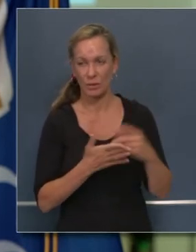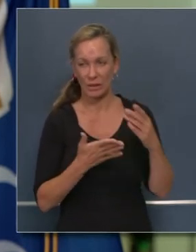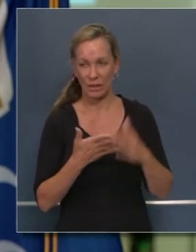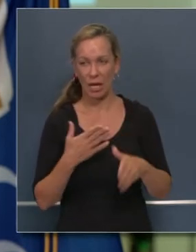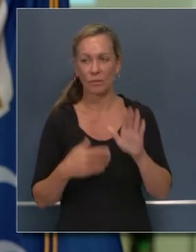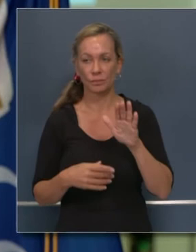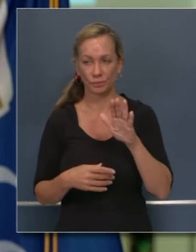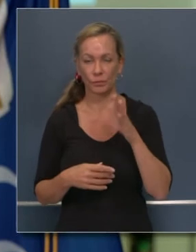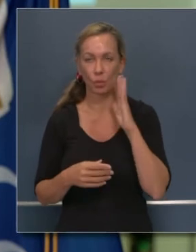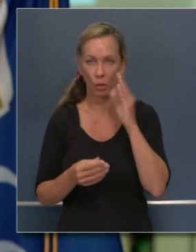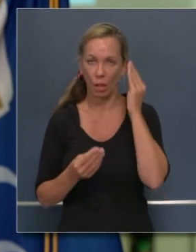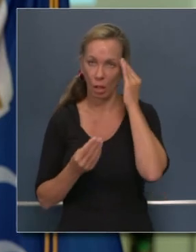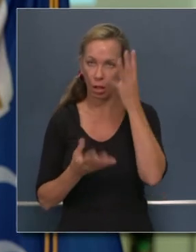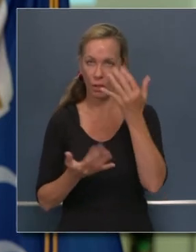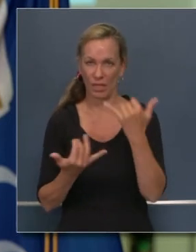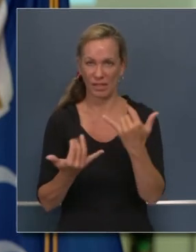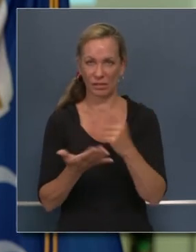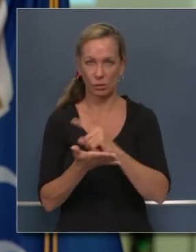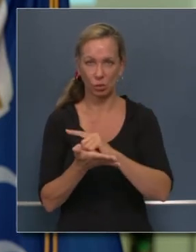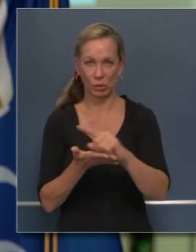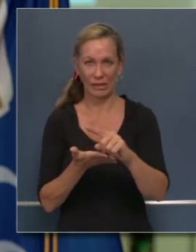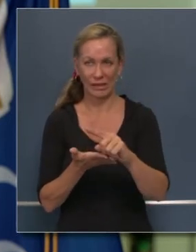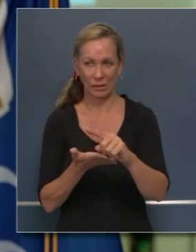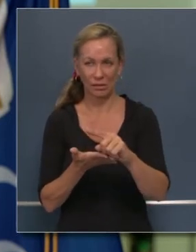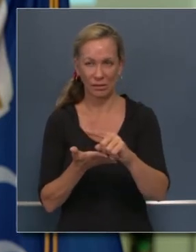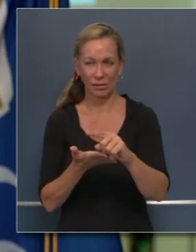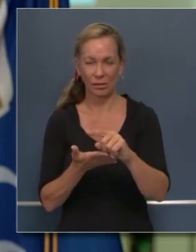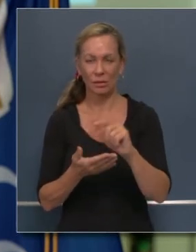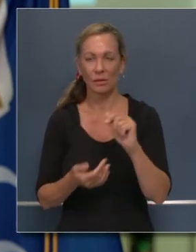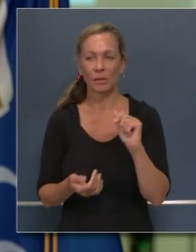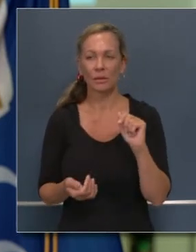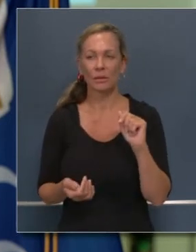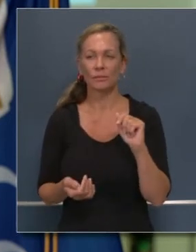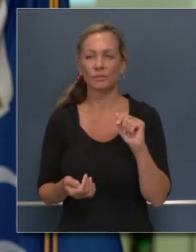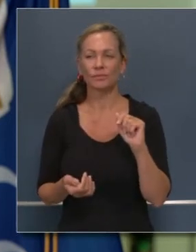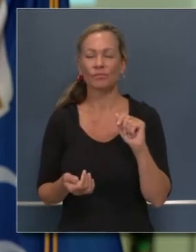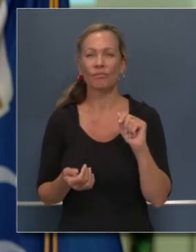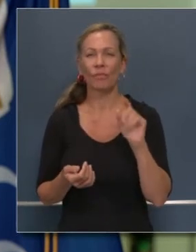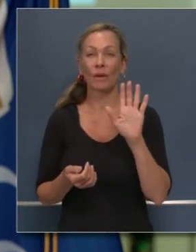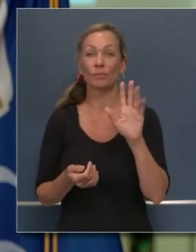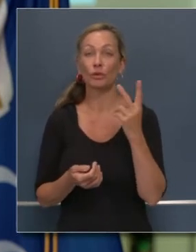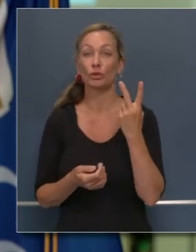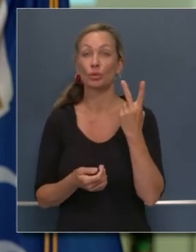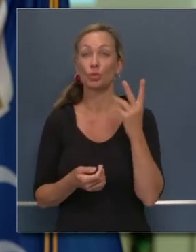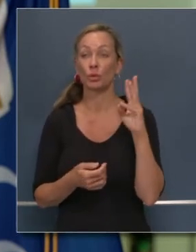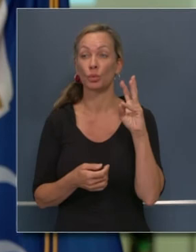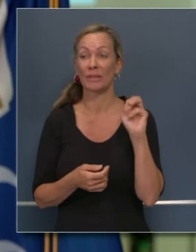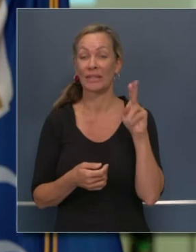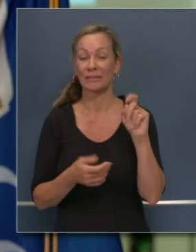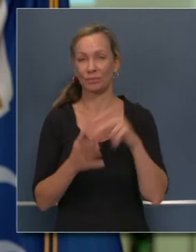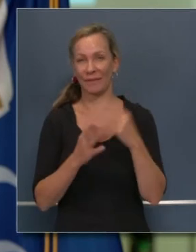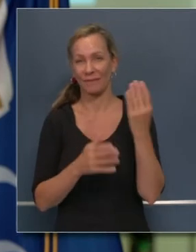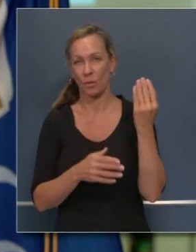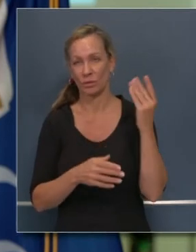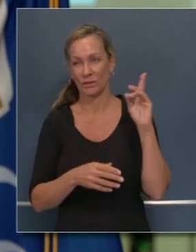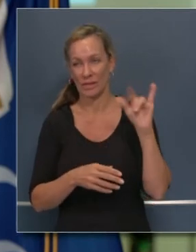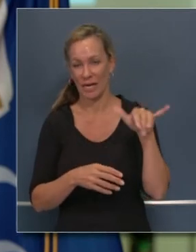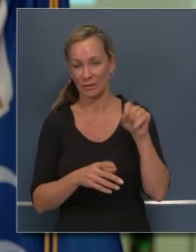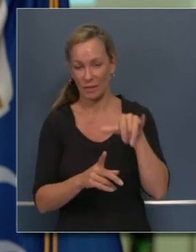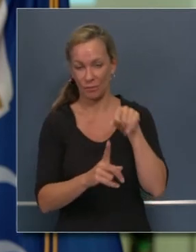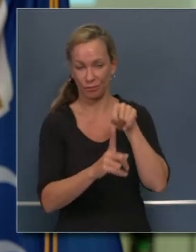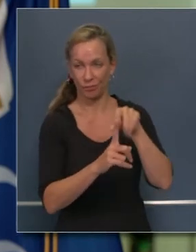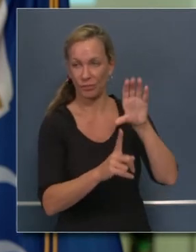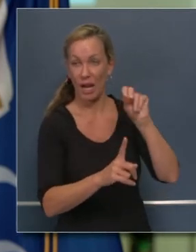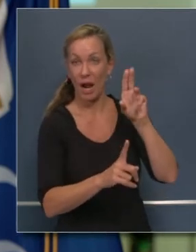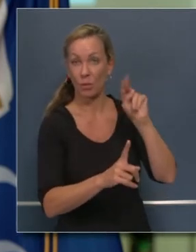retrasos y nada cambia el hecho de que tiene que haber un periodo de 14 días entre la aplicación y la implementación, no solamente de las